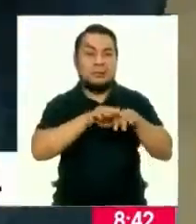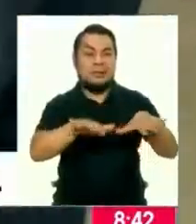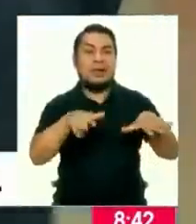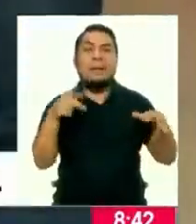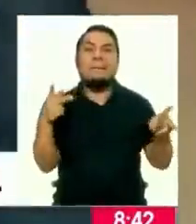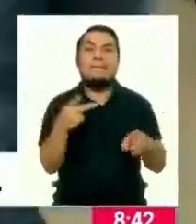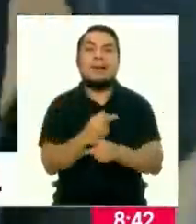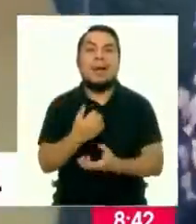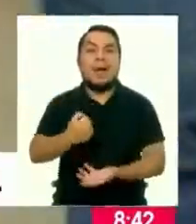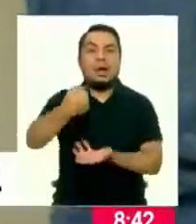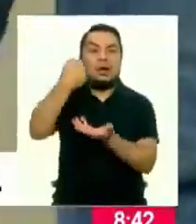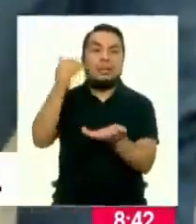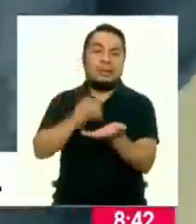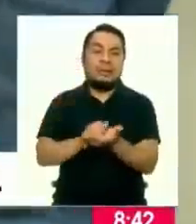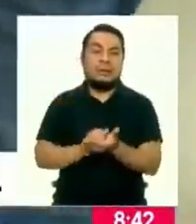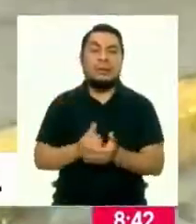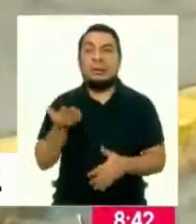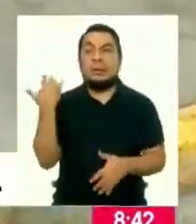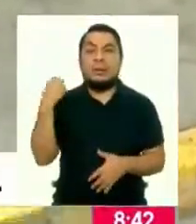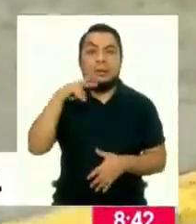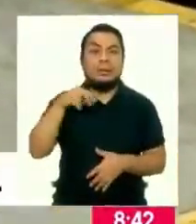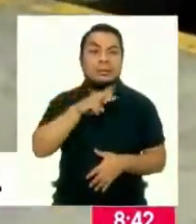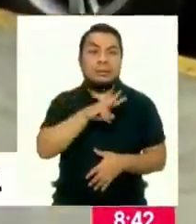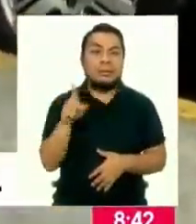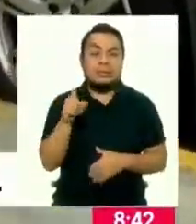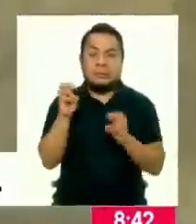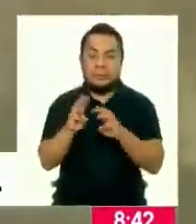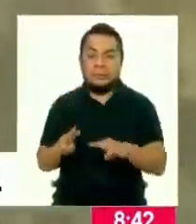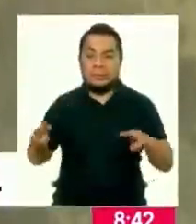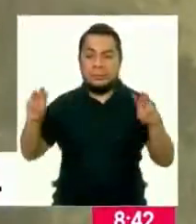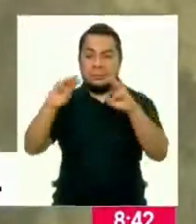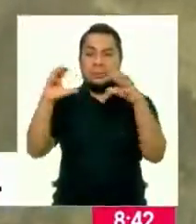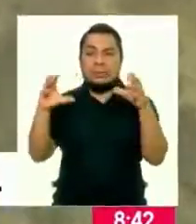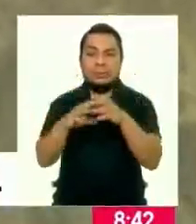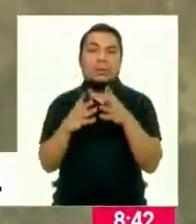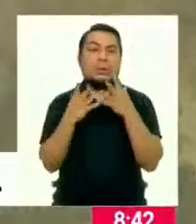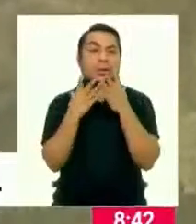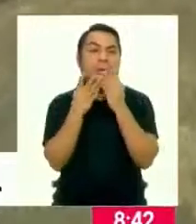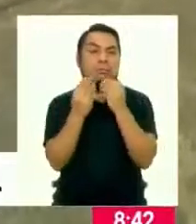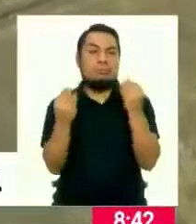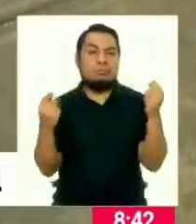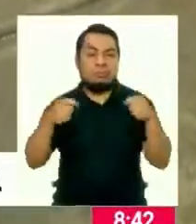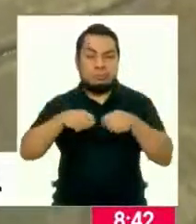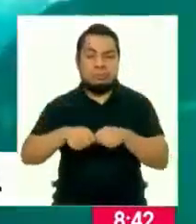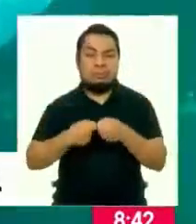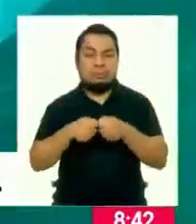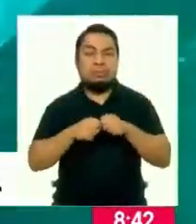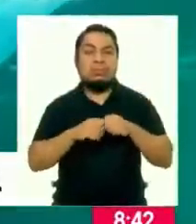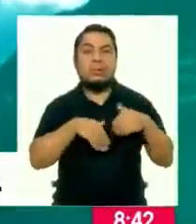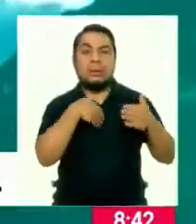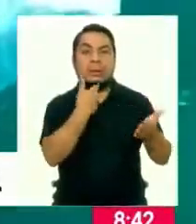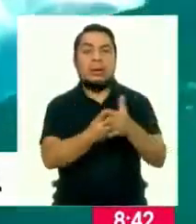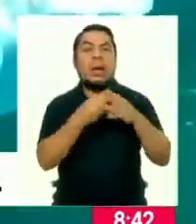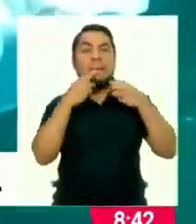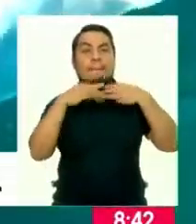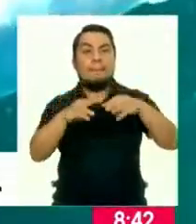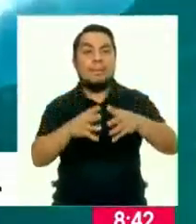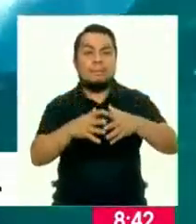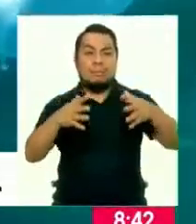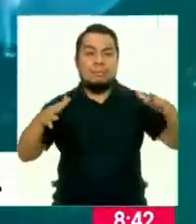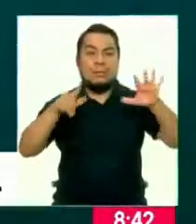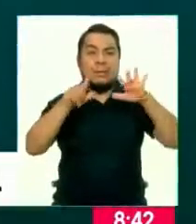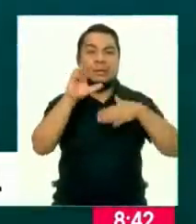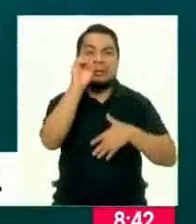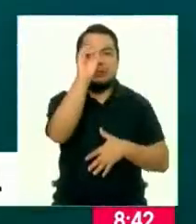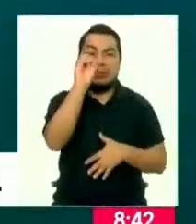-19. En 2021, según las Naciones Unidas, la cantidad de plásticos que llegó al ecosistema aumentó en 70